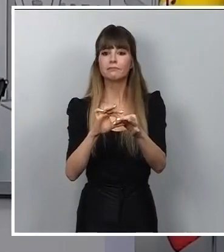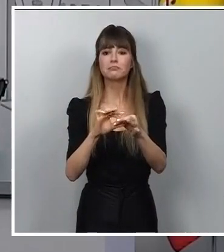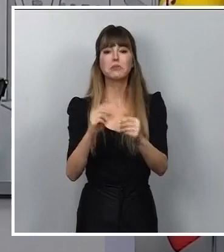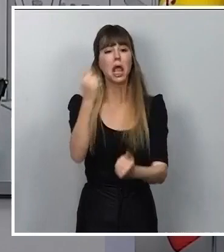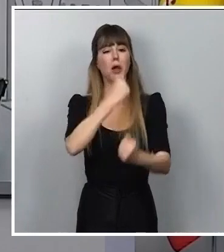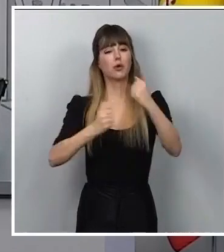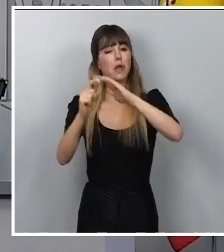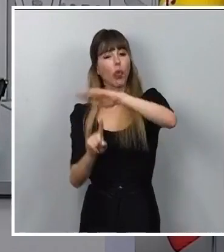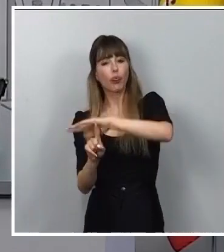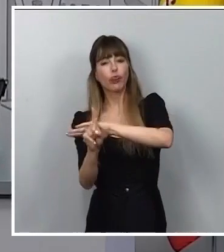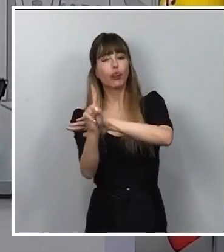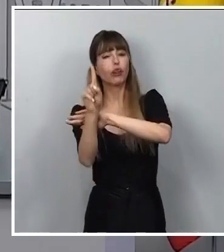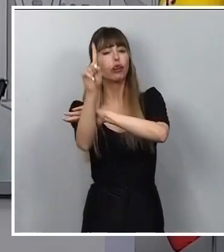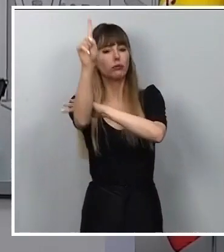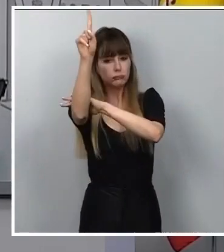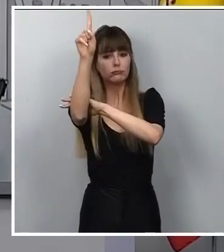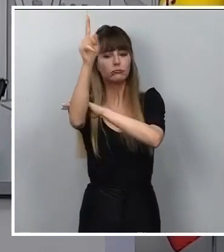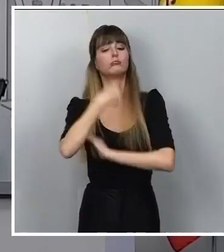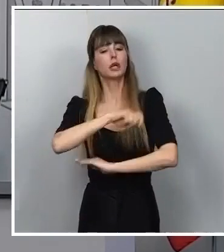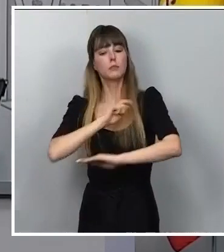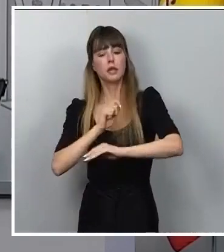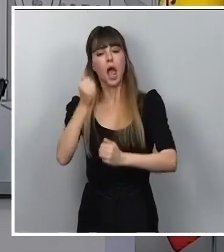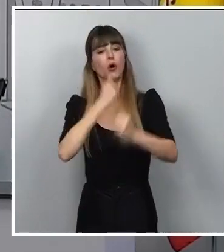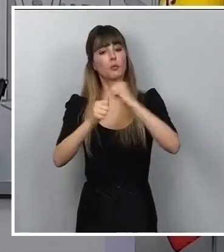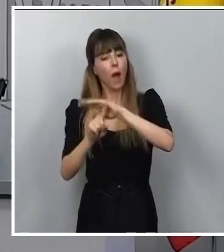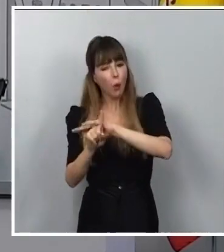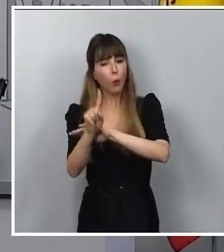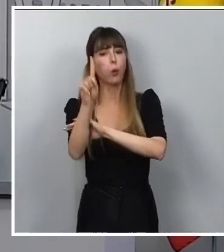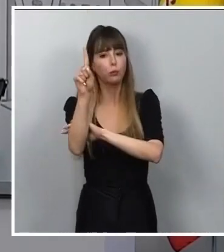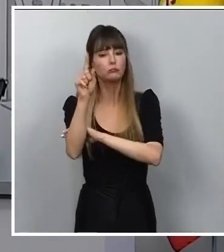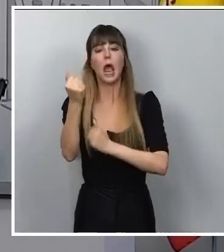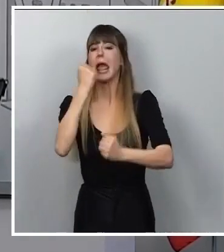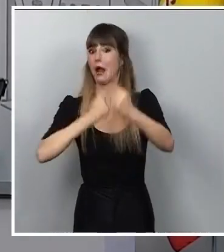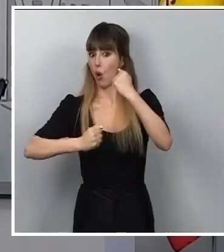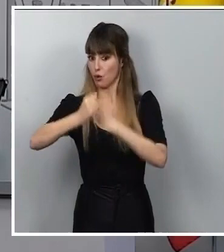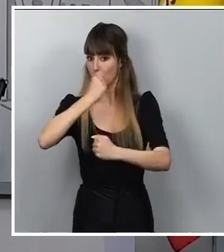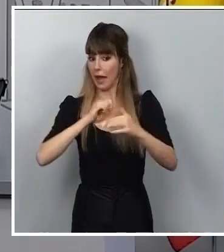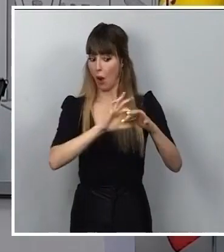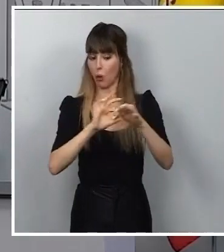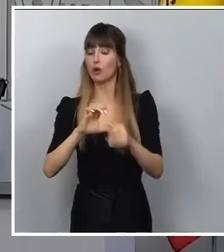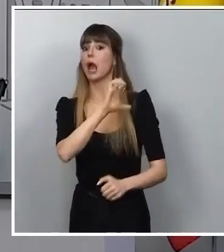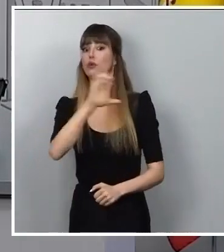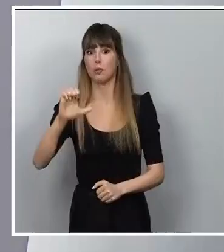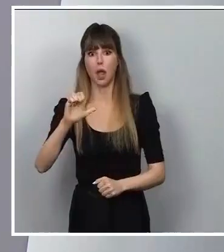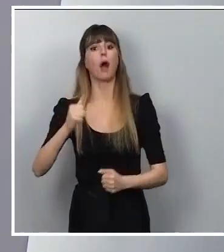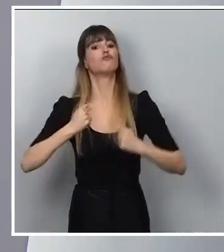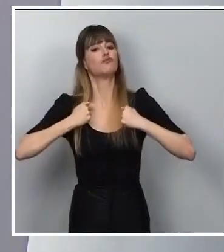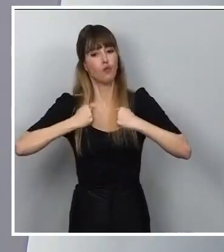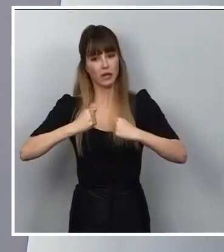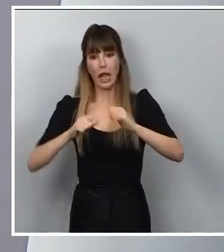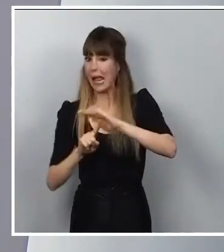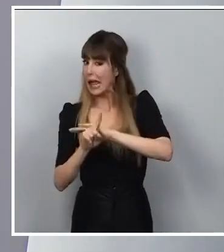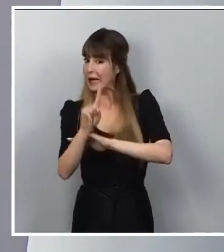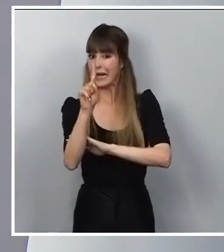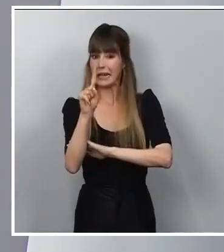económica que tiene en este momento nuestro país, una economía de la Unión Europea, de las grandes, que más crece